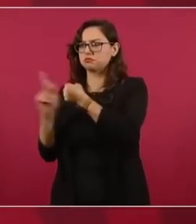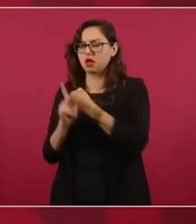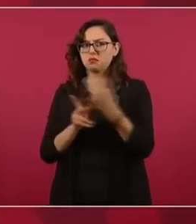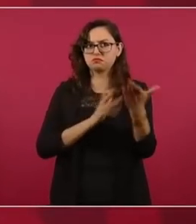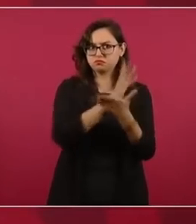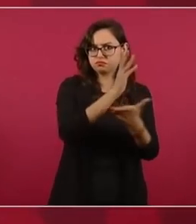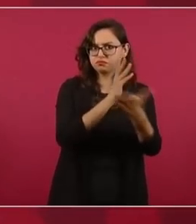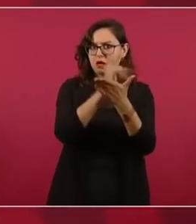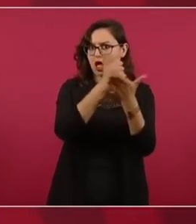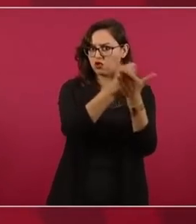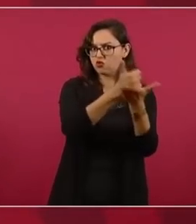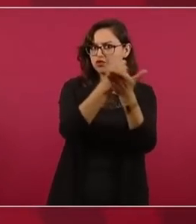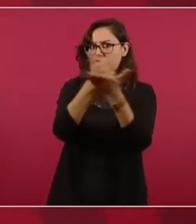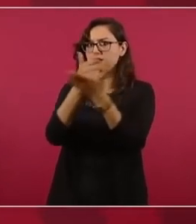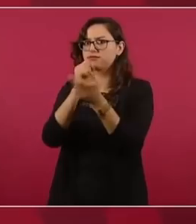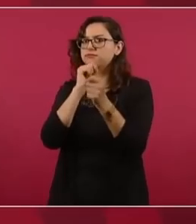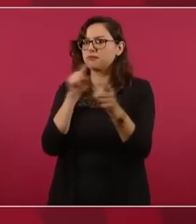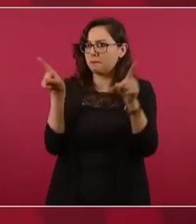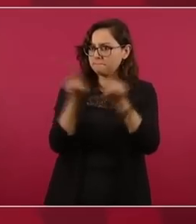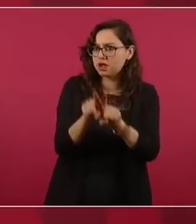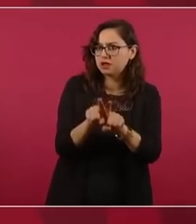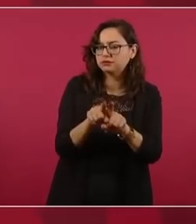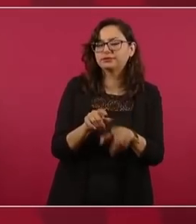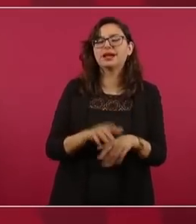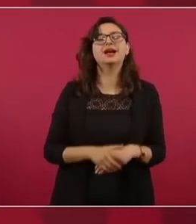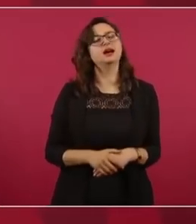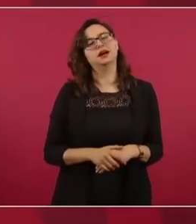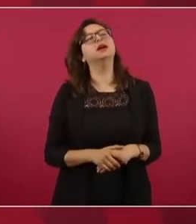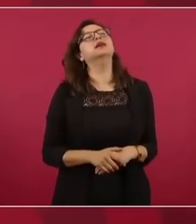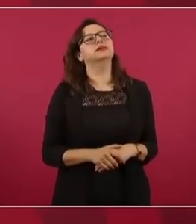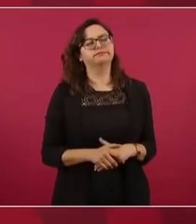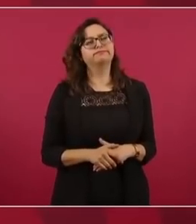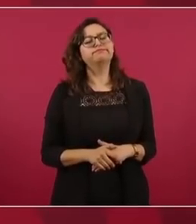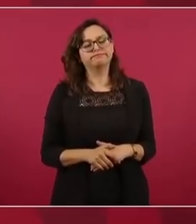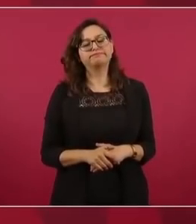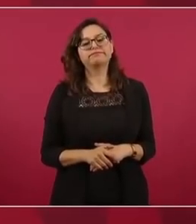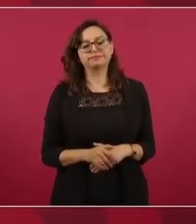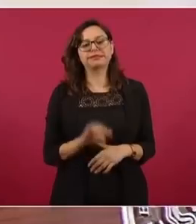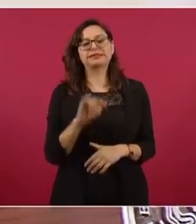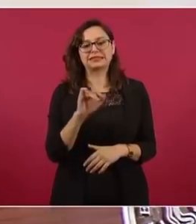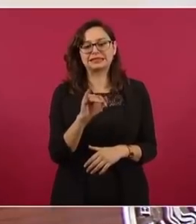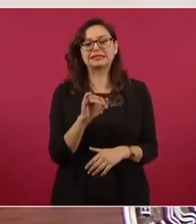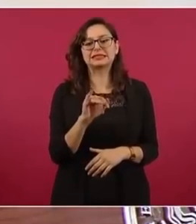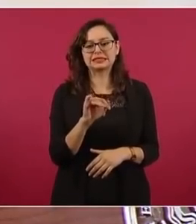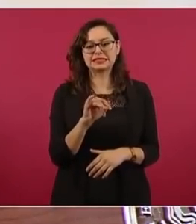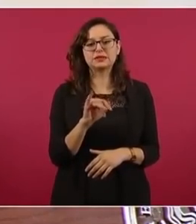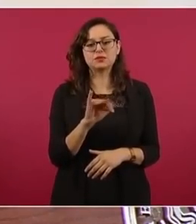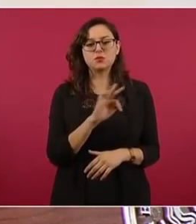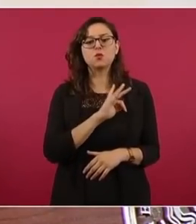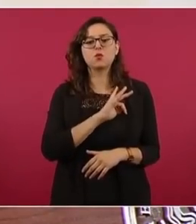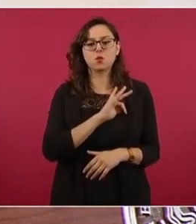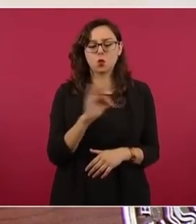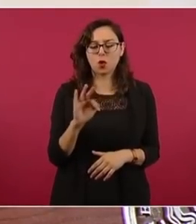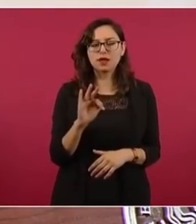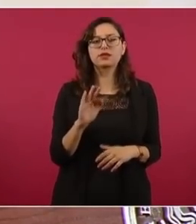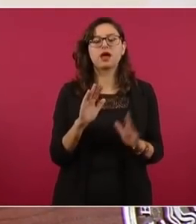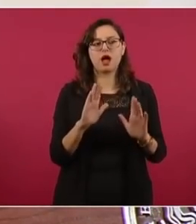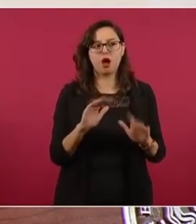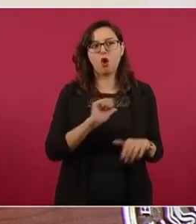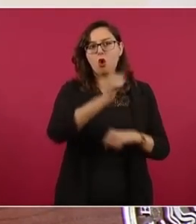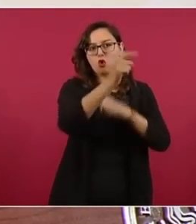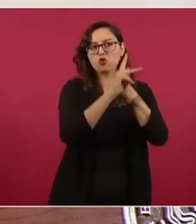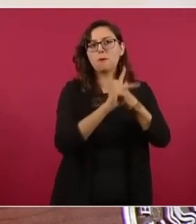porque también se puede hacer una política exterior